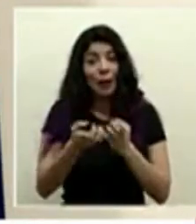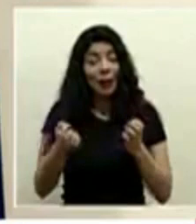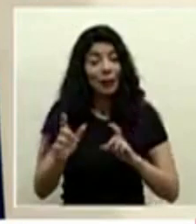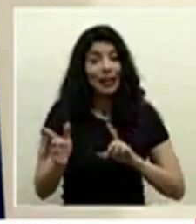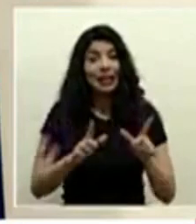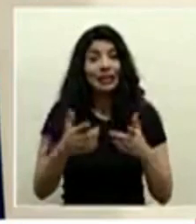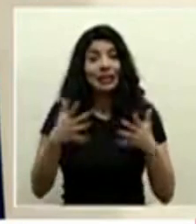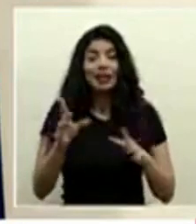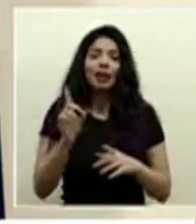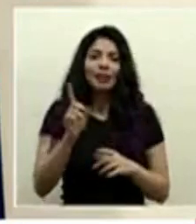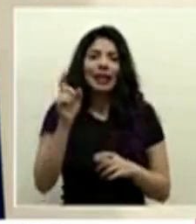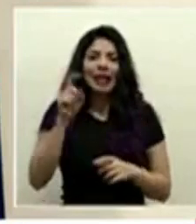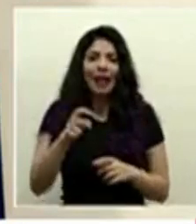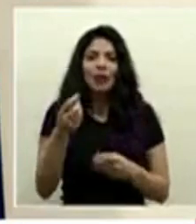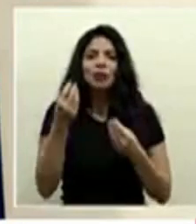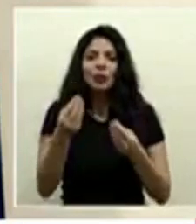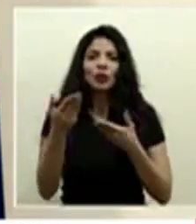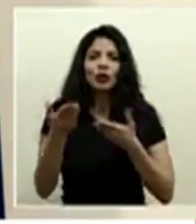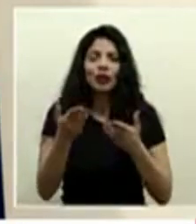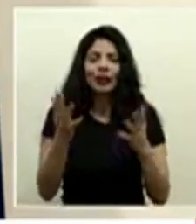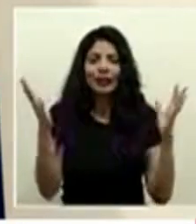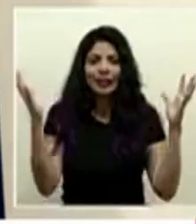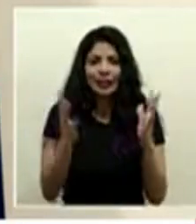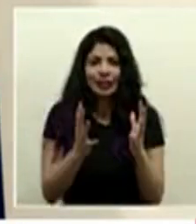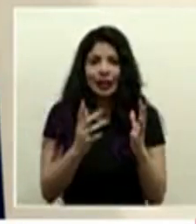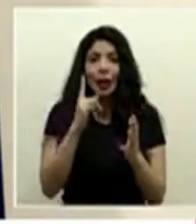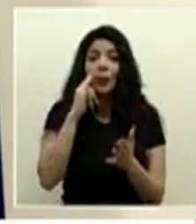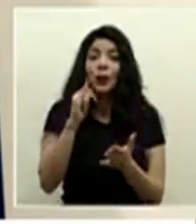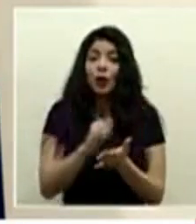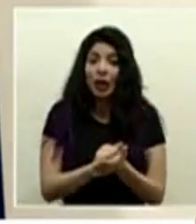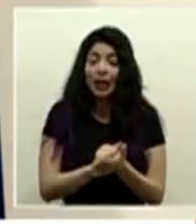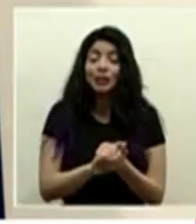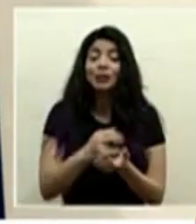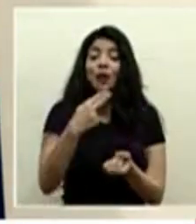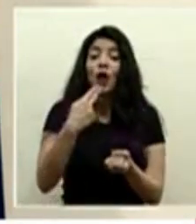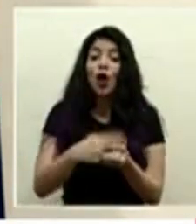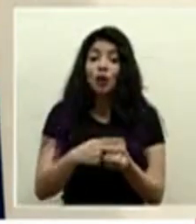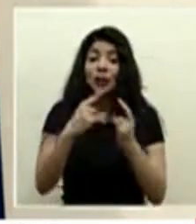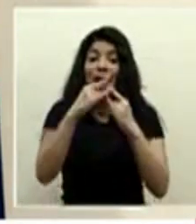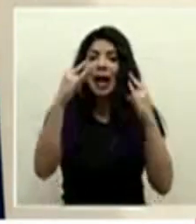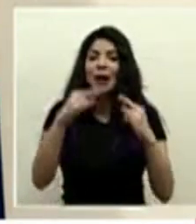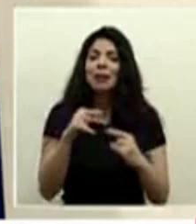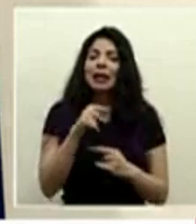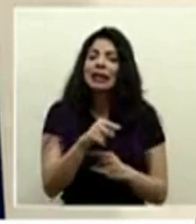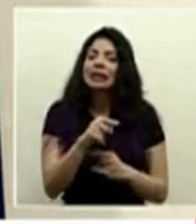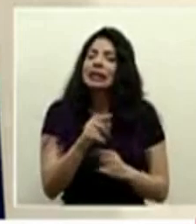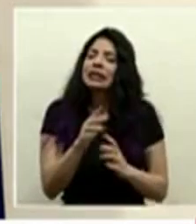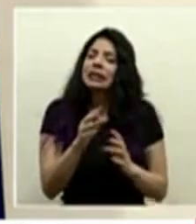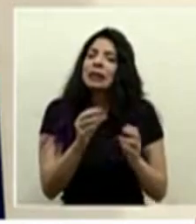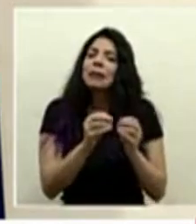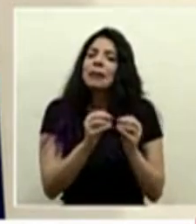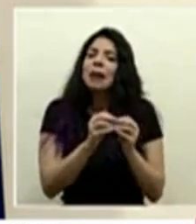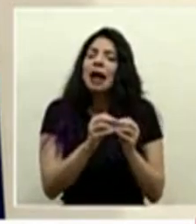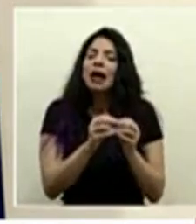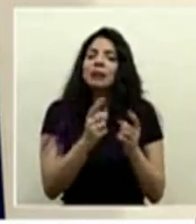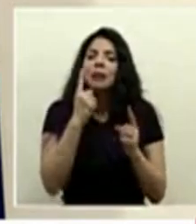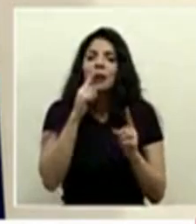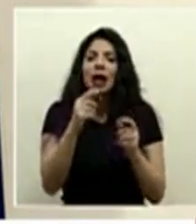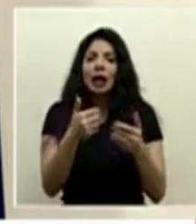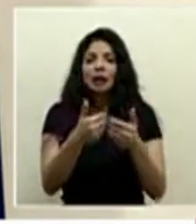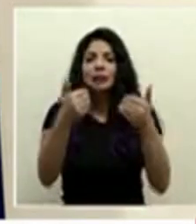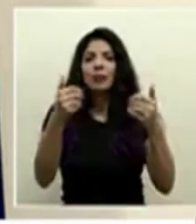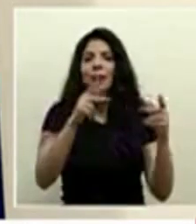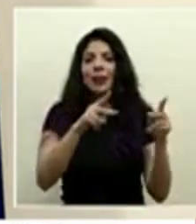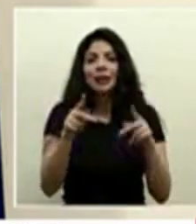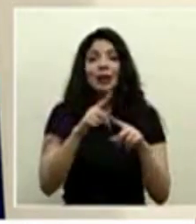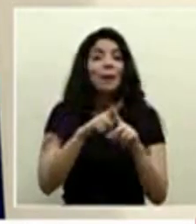que va con esa cama entonces por eso es que los hospitales campañas son más para manejo diferenciado pero